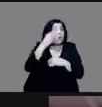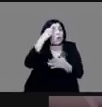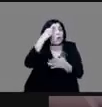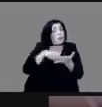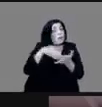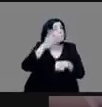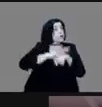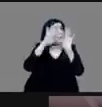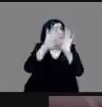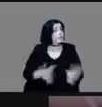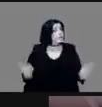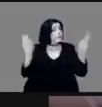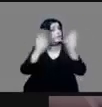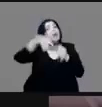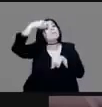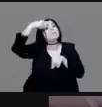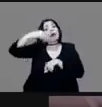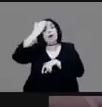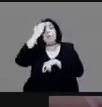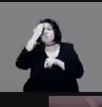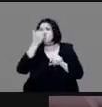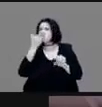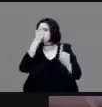conocer quien era ella